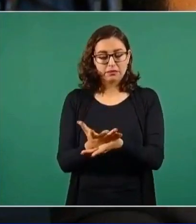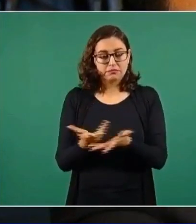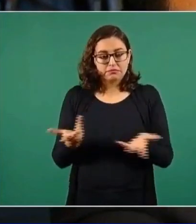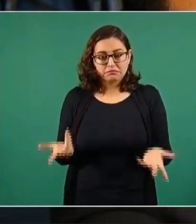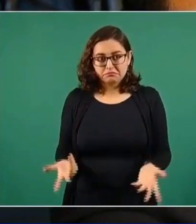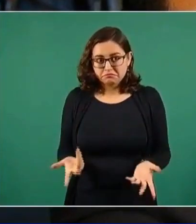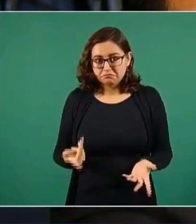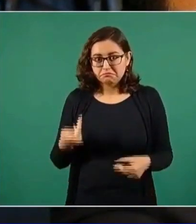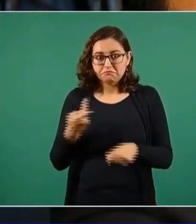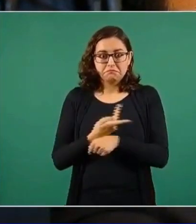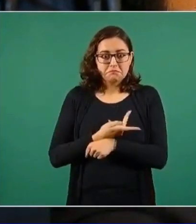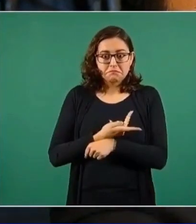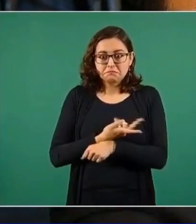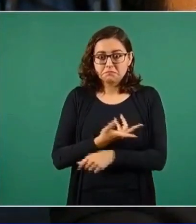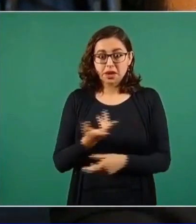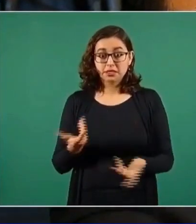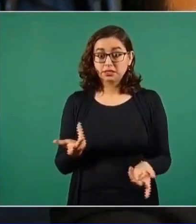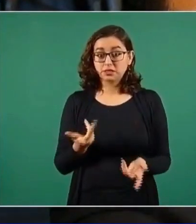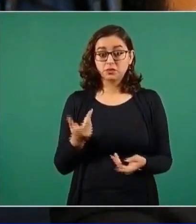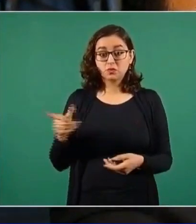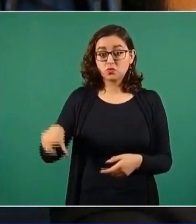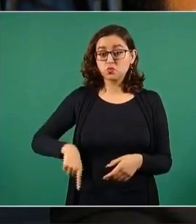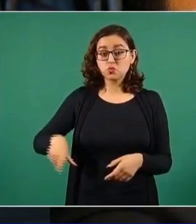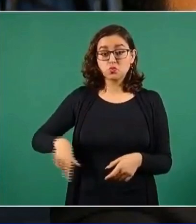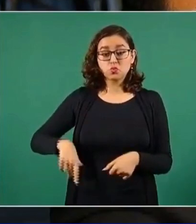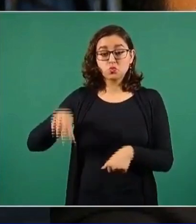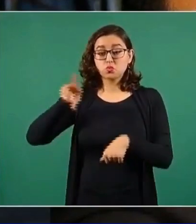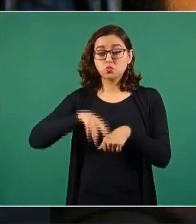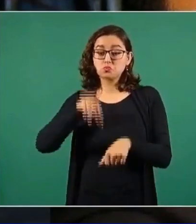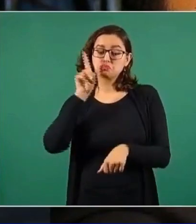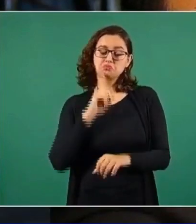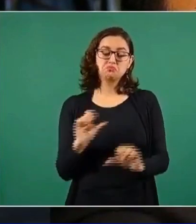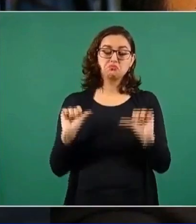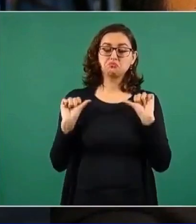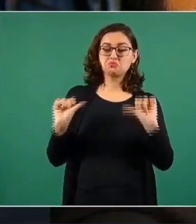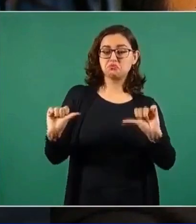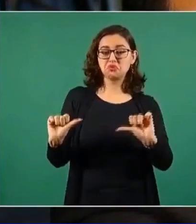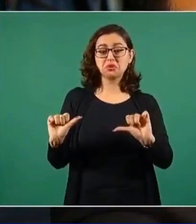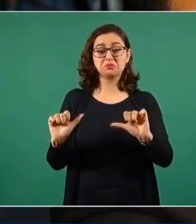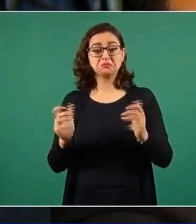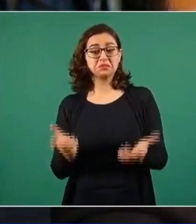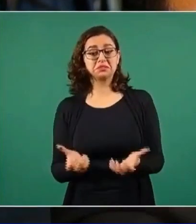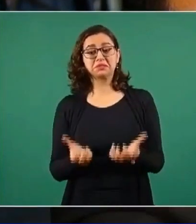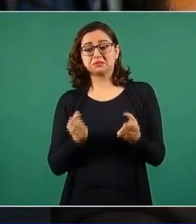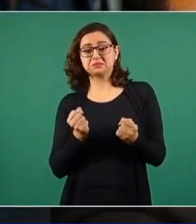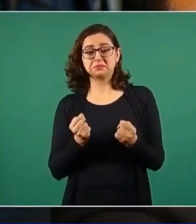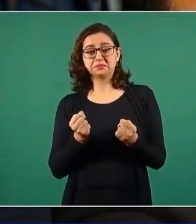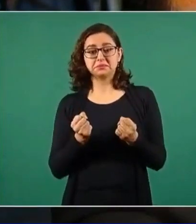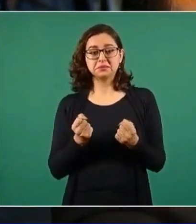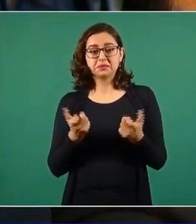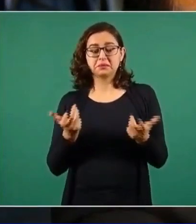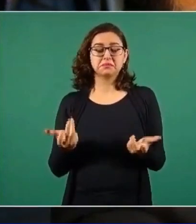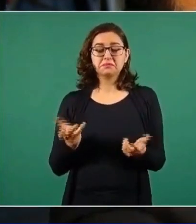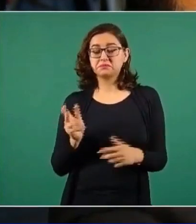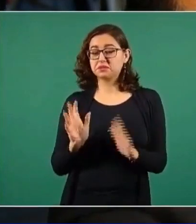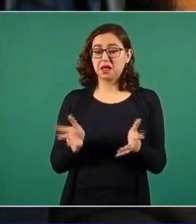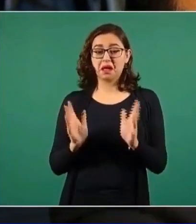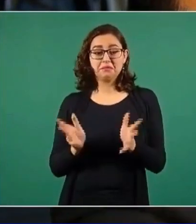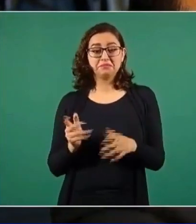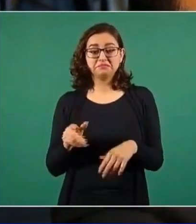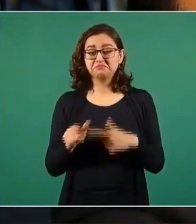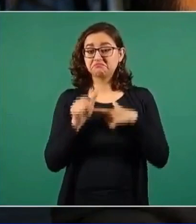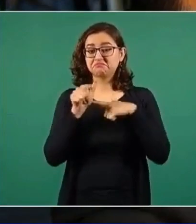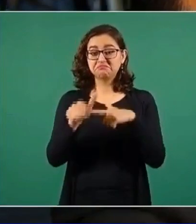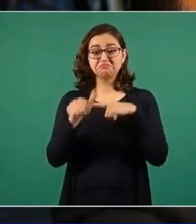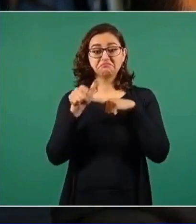pero pues parece que la gobernadora se salvó, la gobernadora Claudia Pavlovich se salvó de esto, presidente.